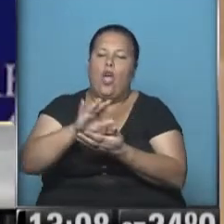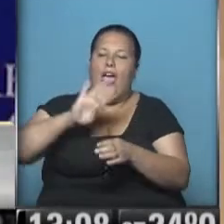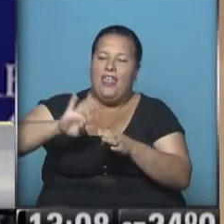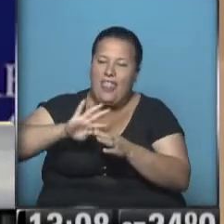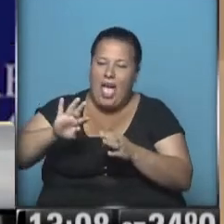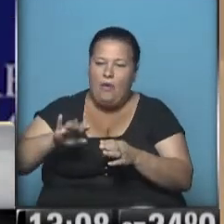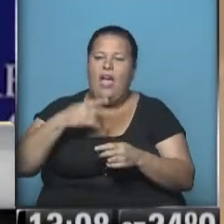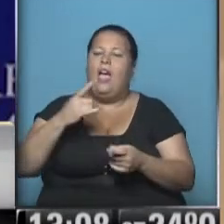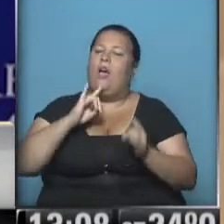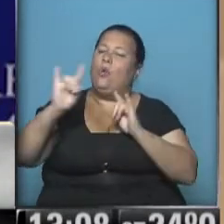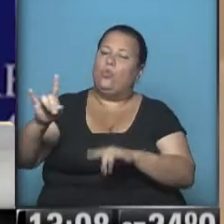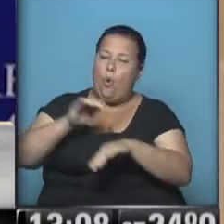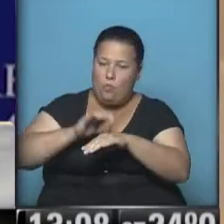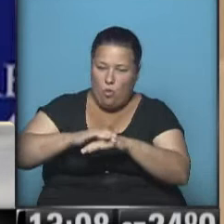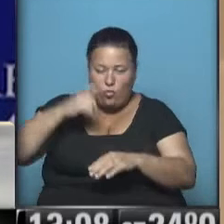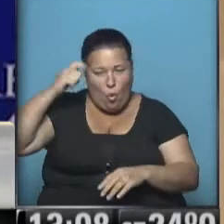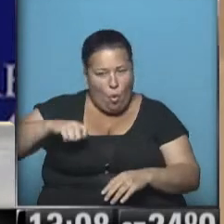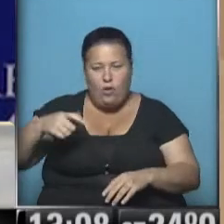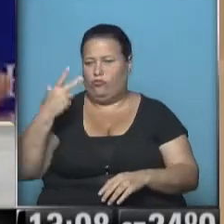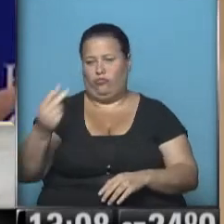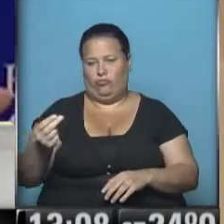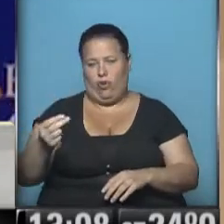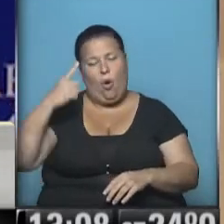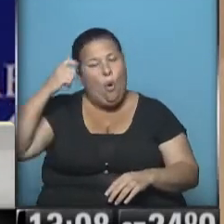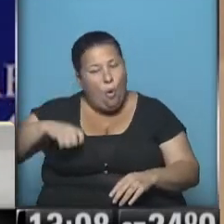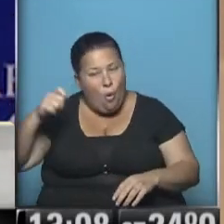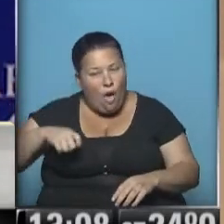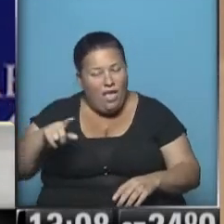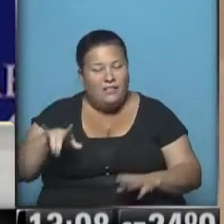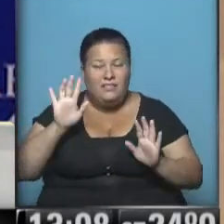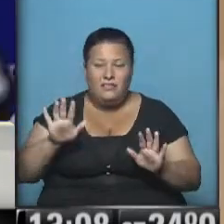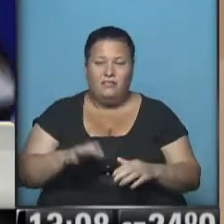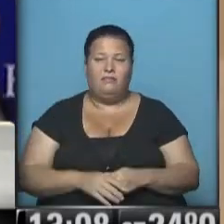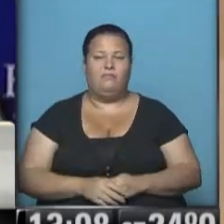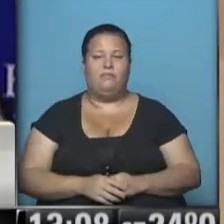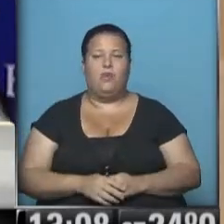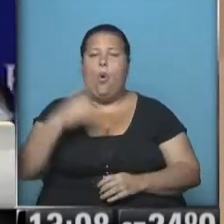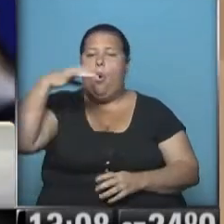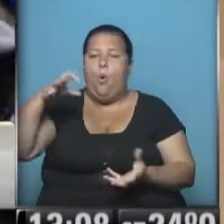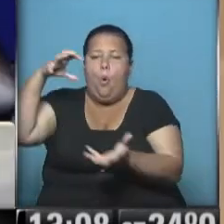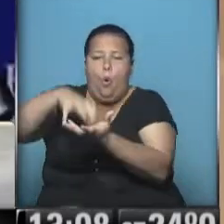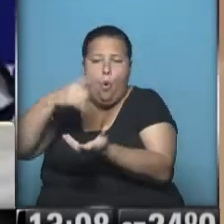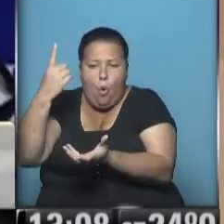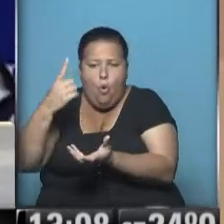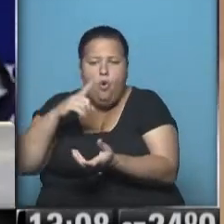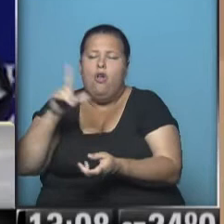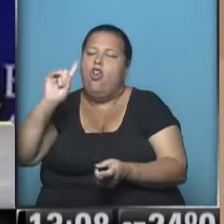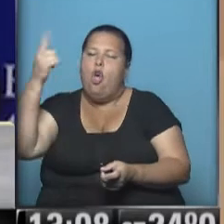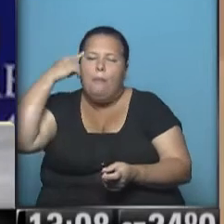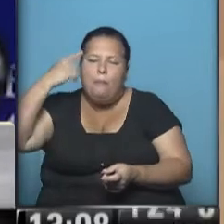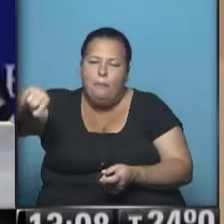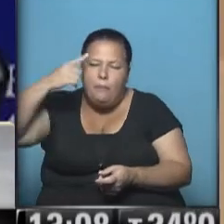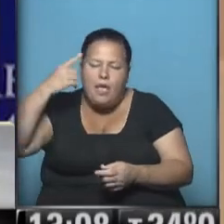en manos de un sistema judicial, digamos, unilateral, que no tenga en cuenta